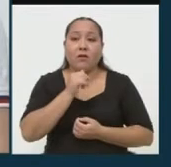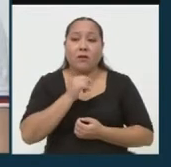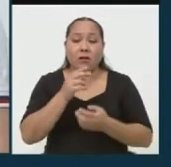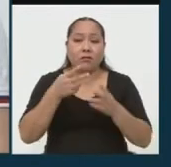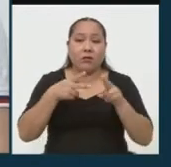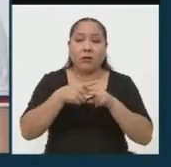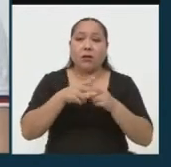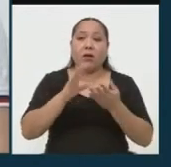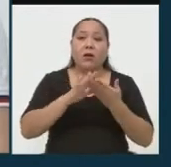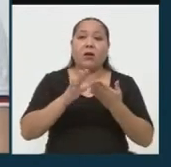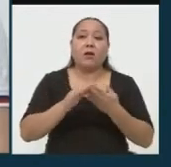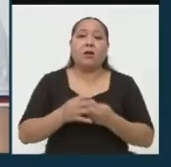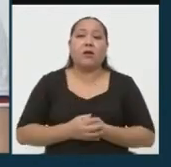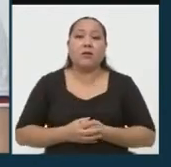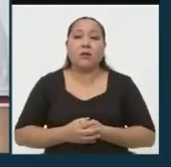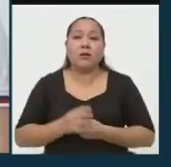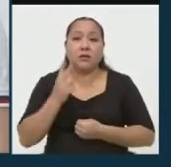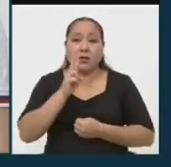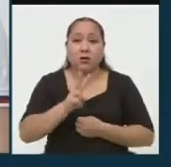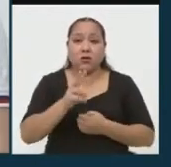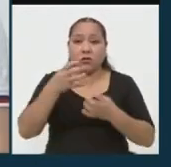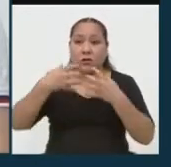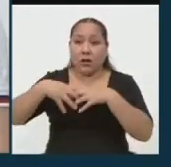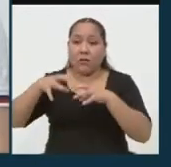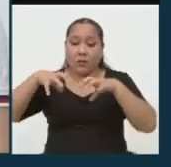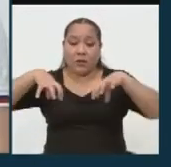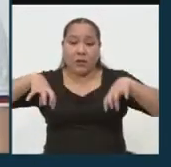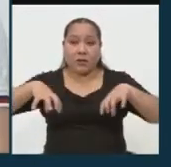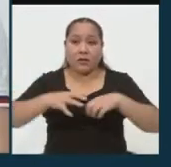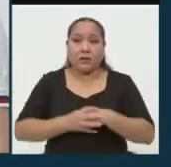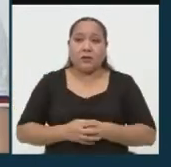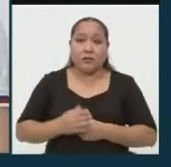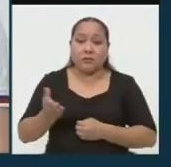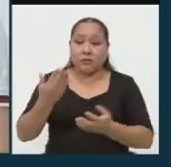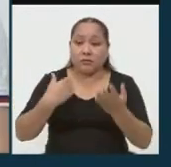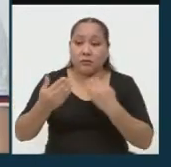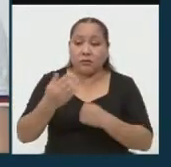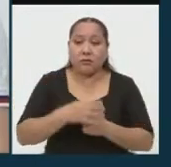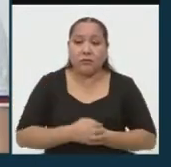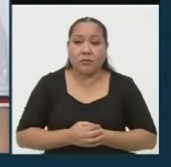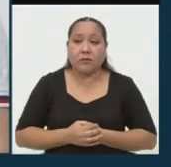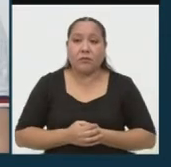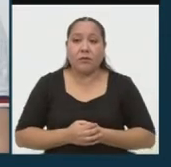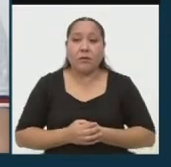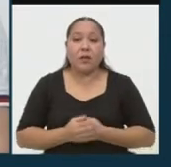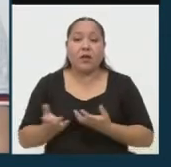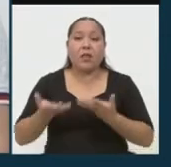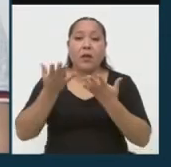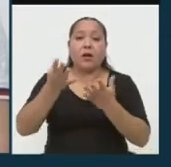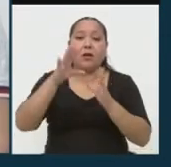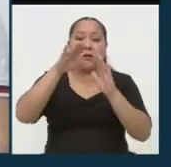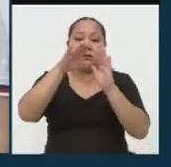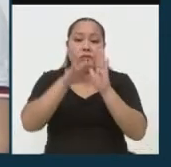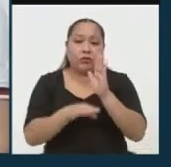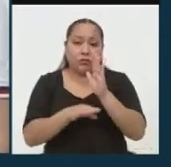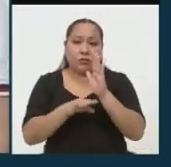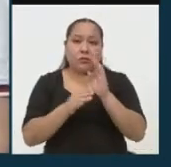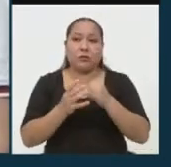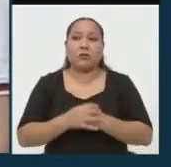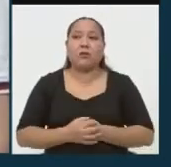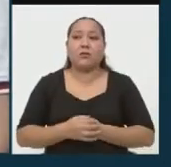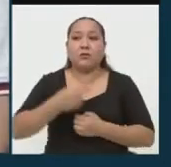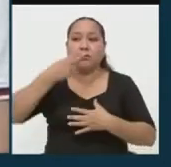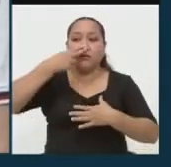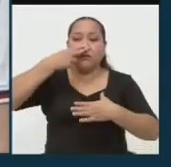me trabé. Estas dos empresas concertaron para producir una escasez del